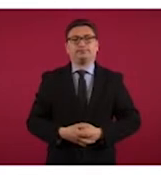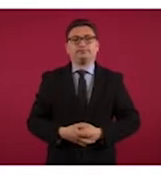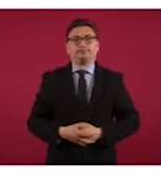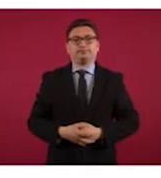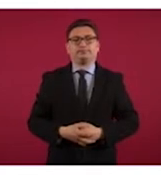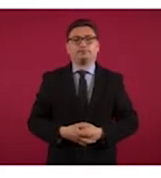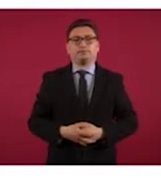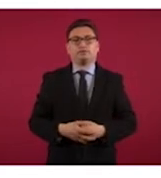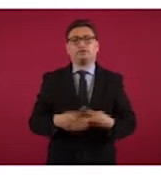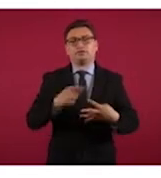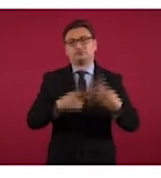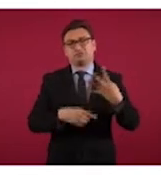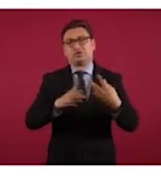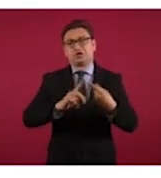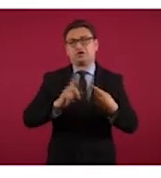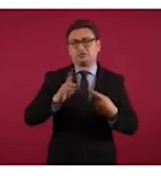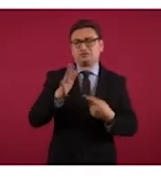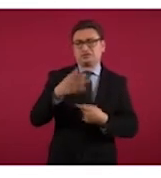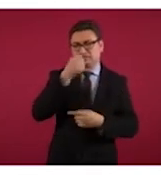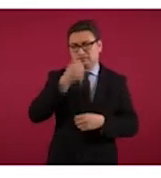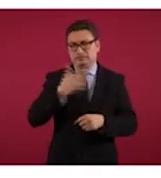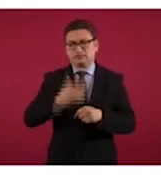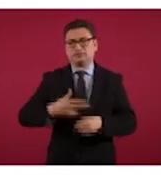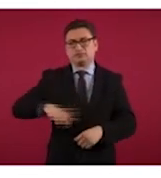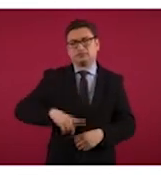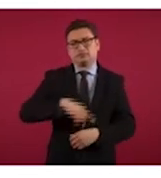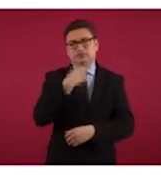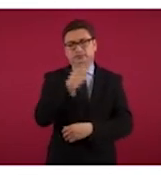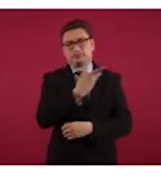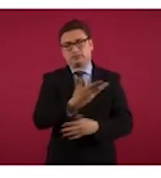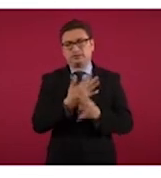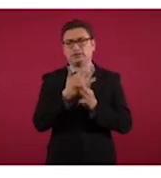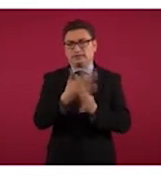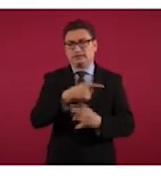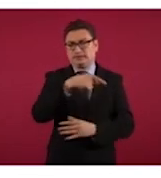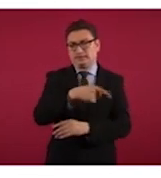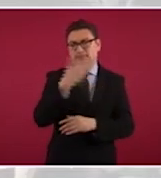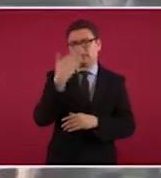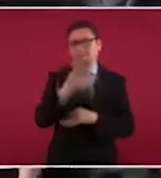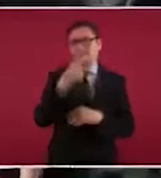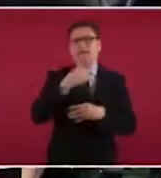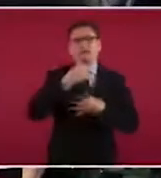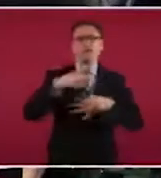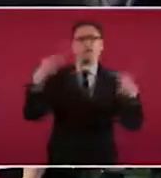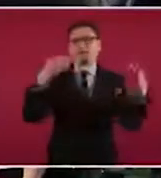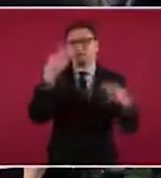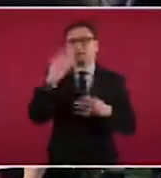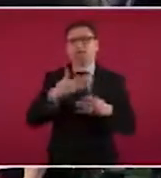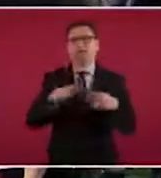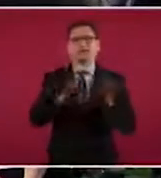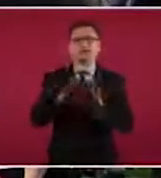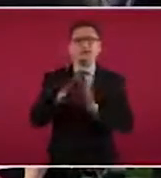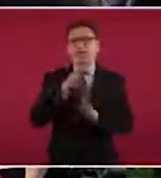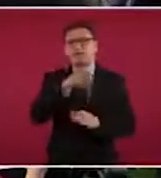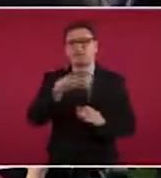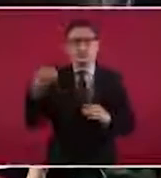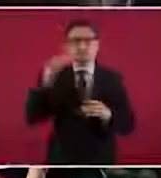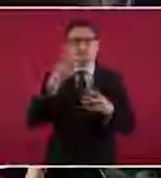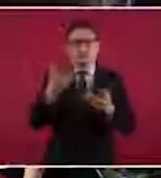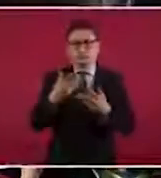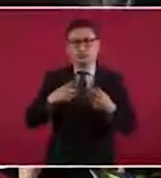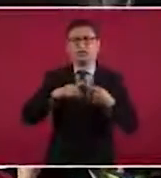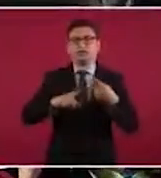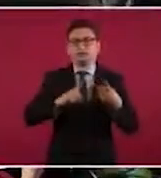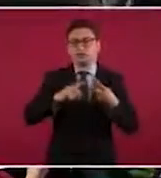Bueno, el protocolo ya lo habló la secretaria, a ella le corresponde declarar el protocolo y a la secretaria de la